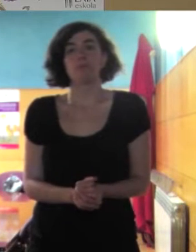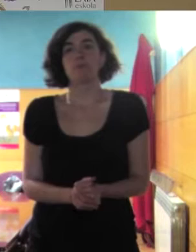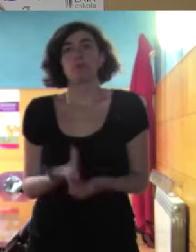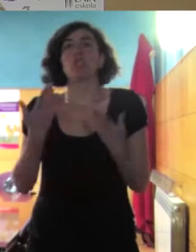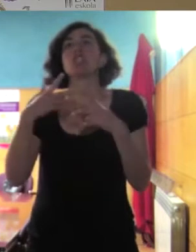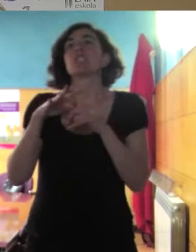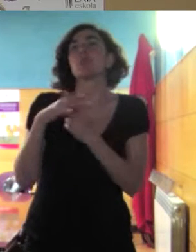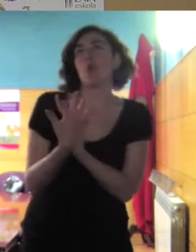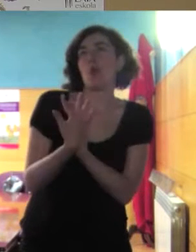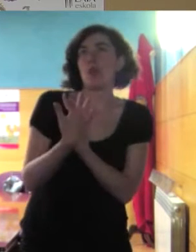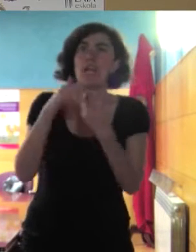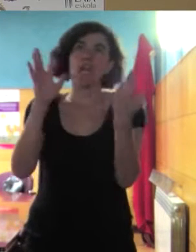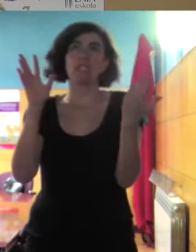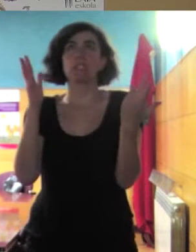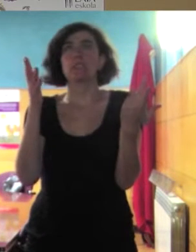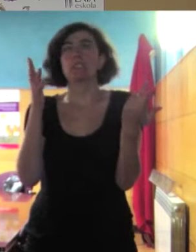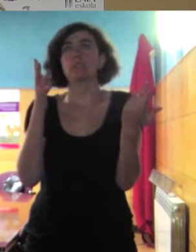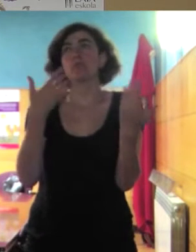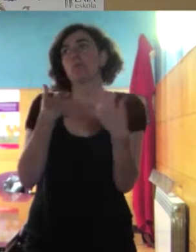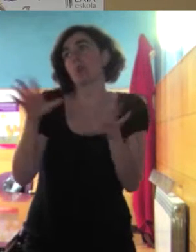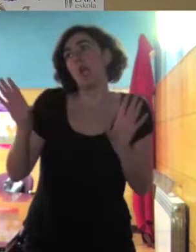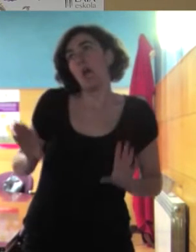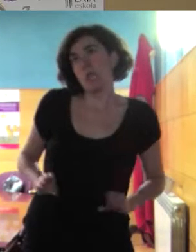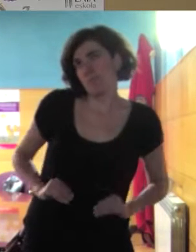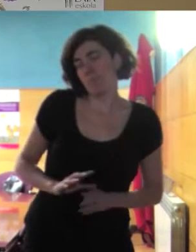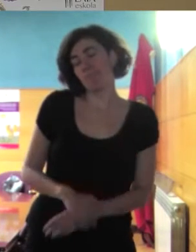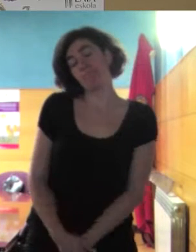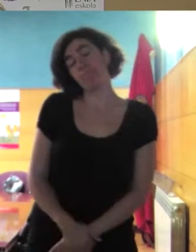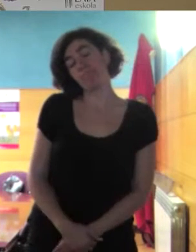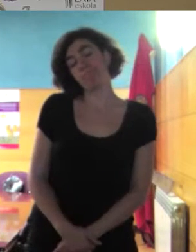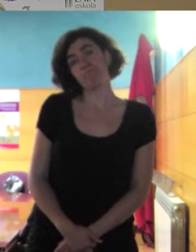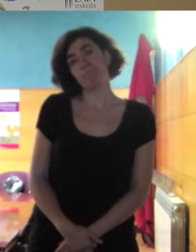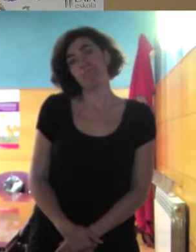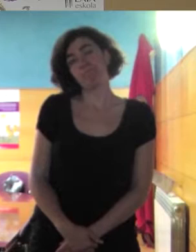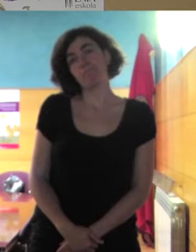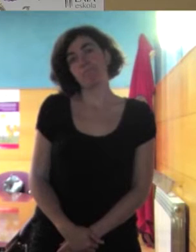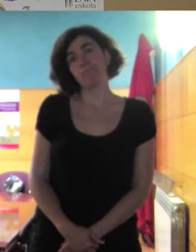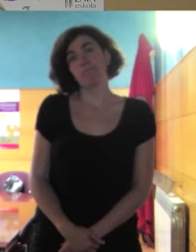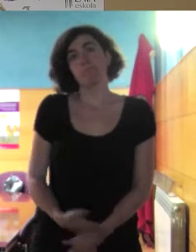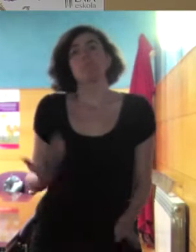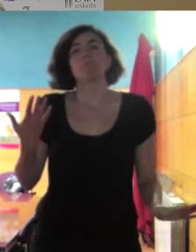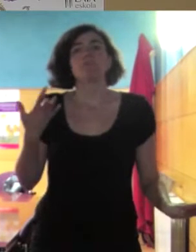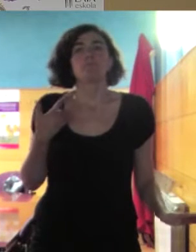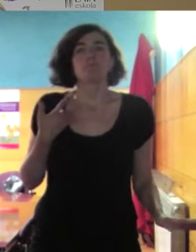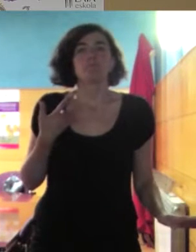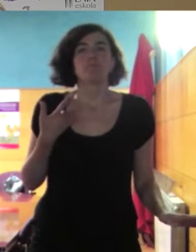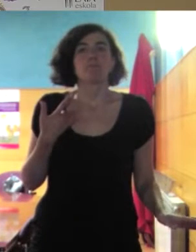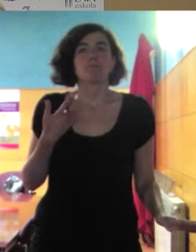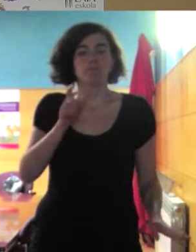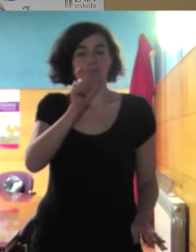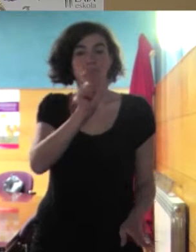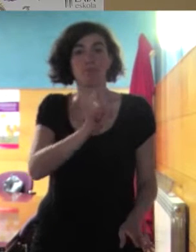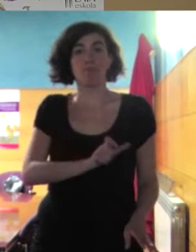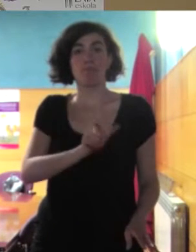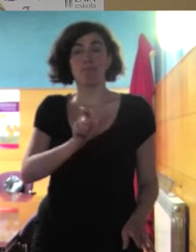situaciones o no pueden rebelarse contra ellas entonces esta es la lectura de muchas personas